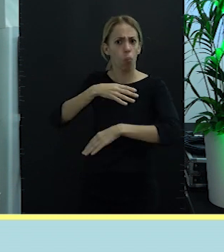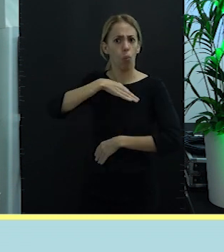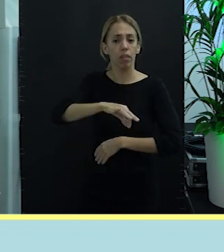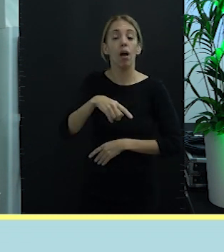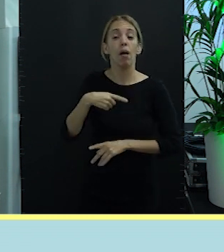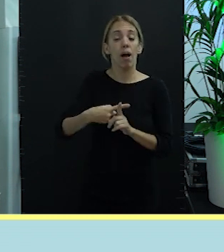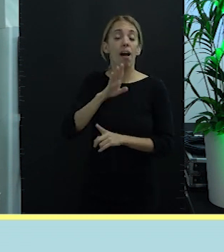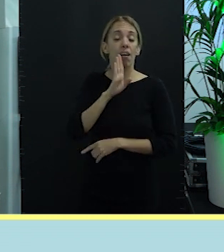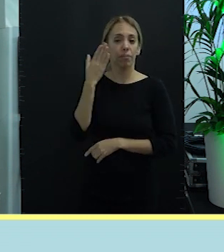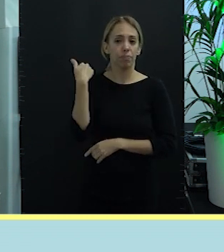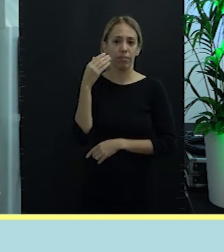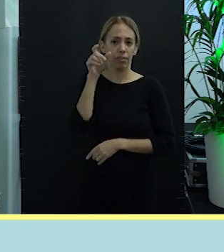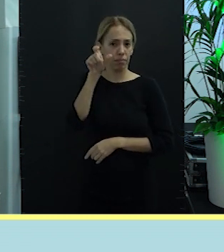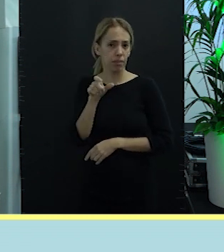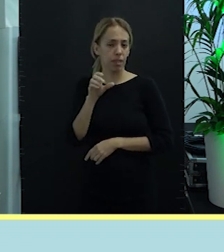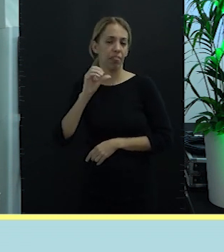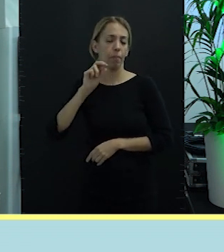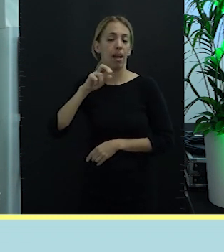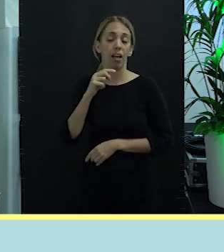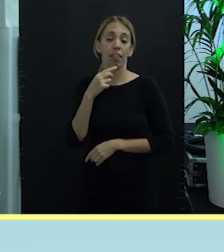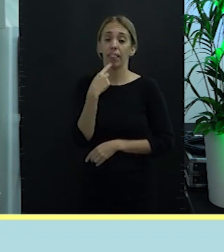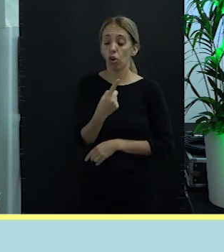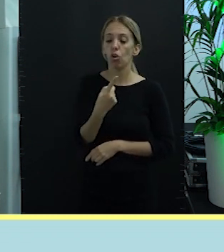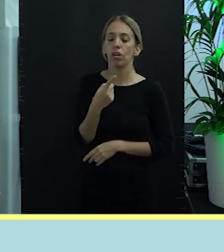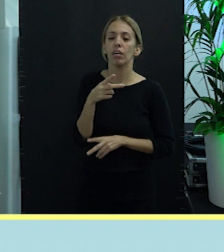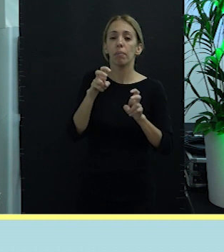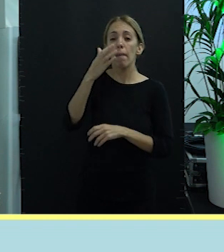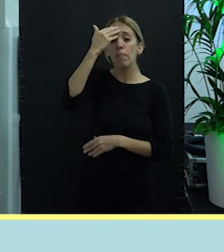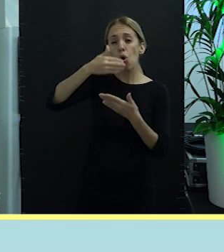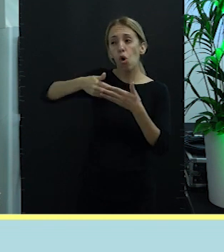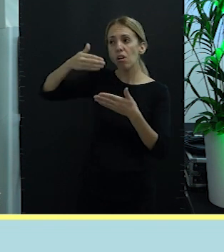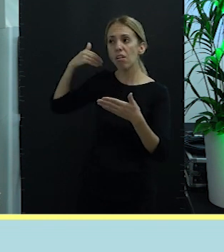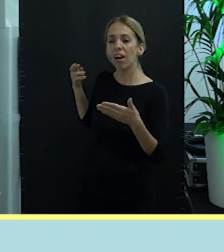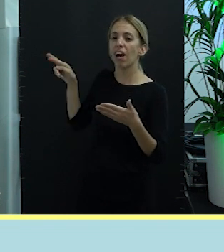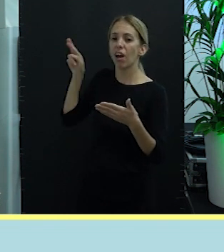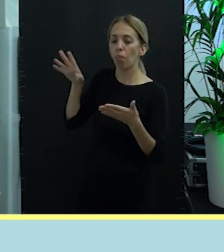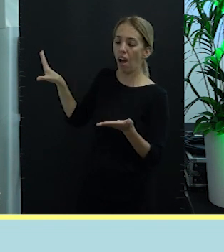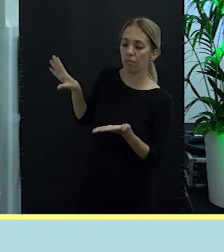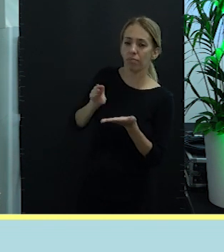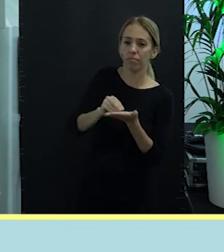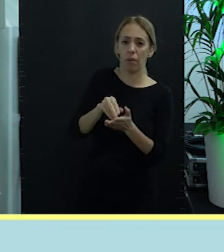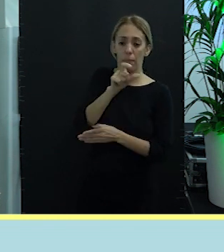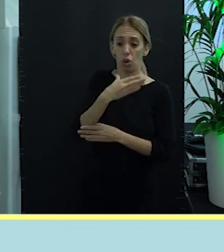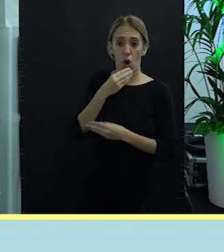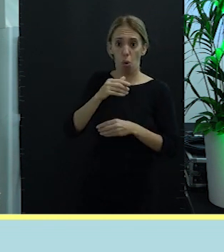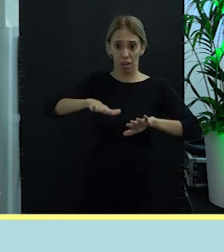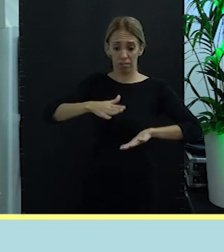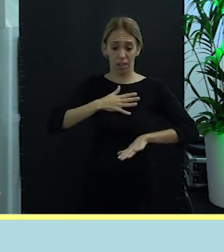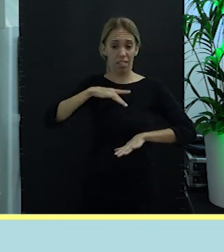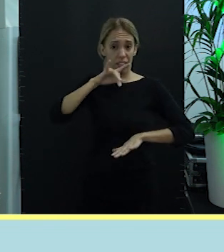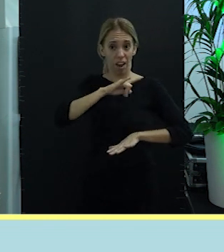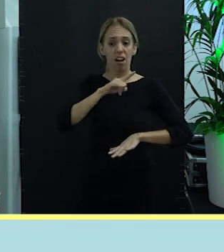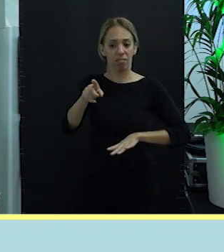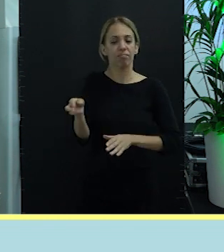lo que hablábamos antes con don Ciprián, la oportunidad de recuperar la memoria y hacerla vivir entre los más jóvenes de nuestro pueblo, que es el pueblo